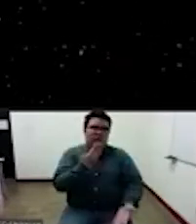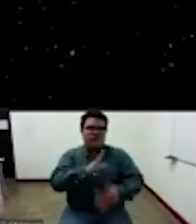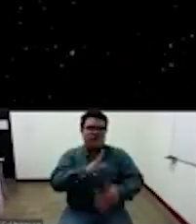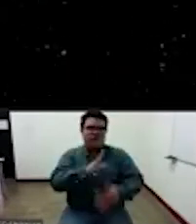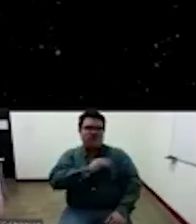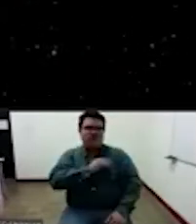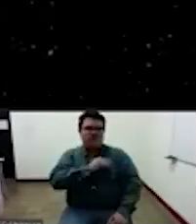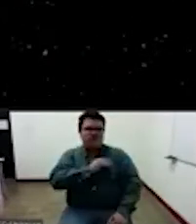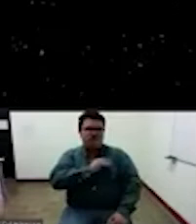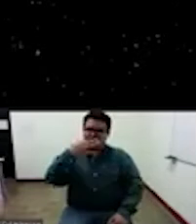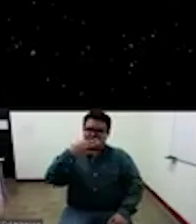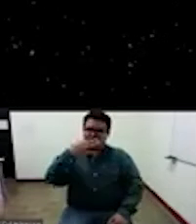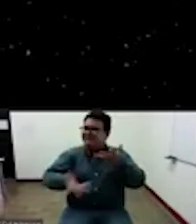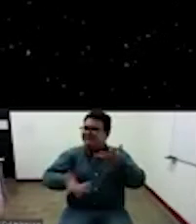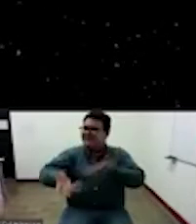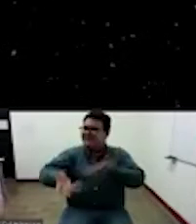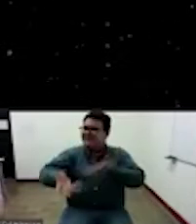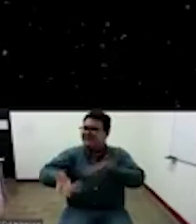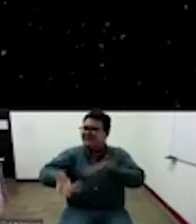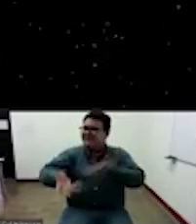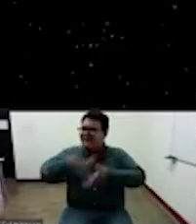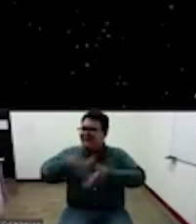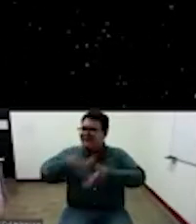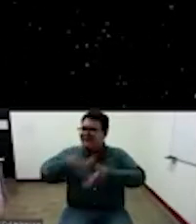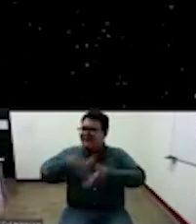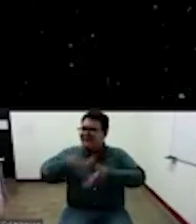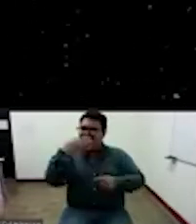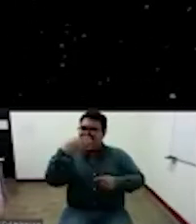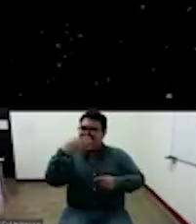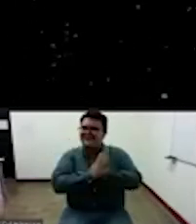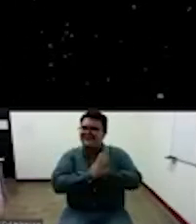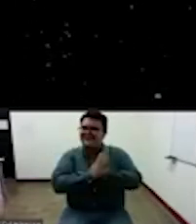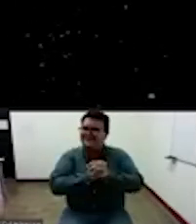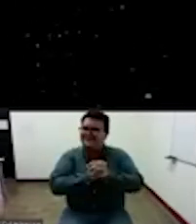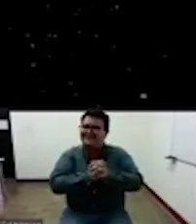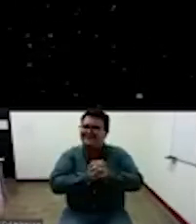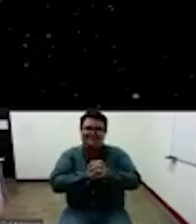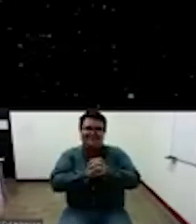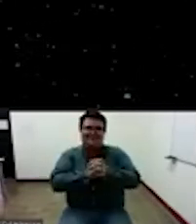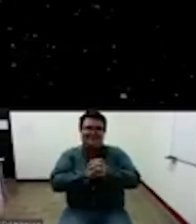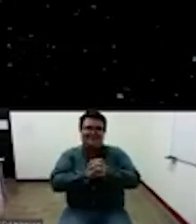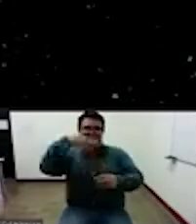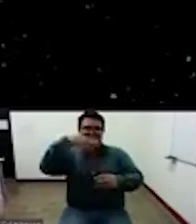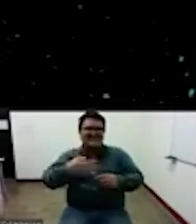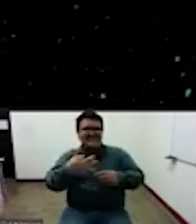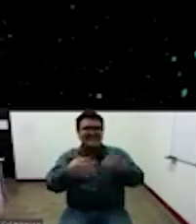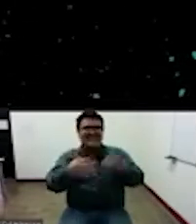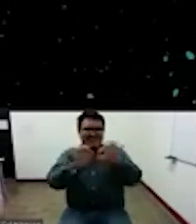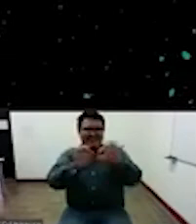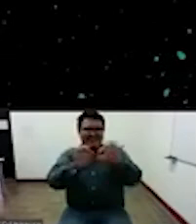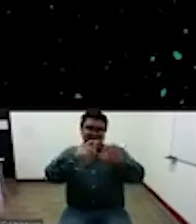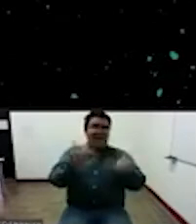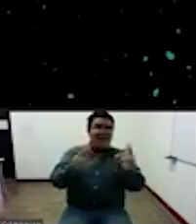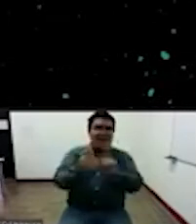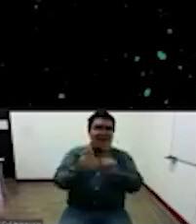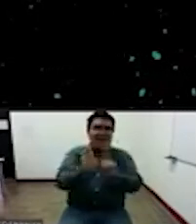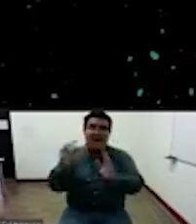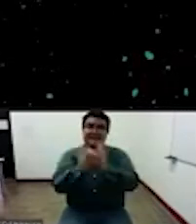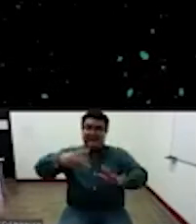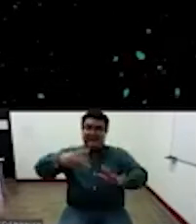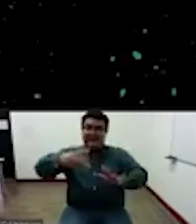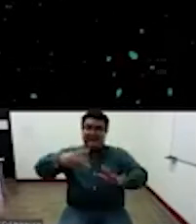poder participar en este en este en esta versión de el seminario mi ponencia está